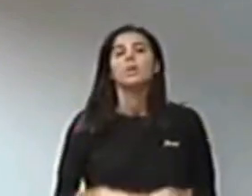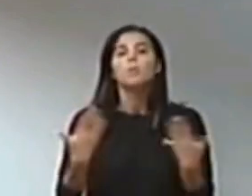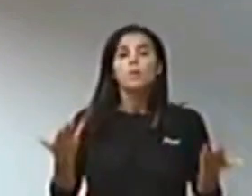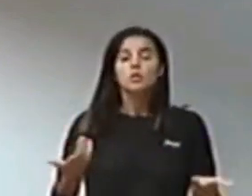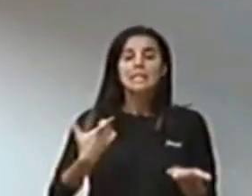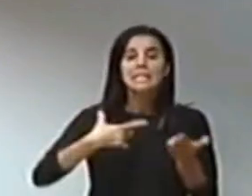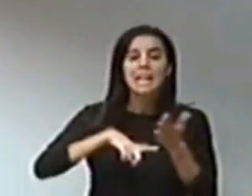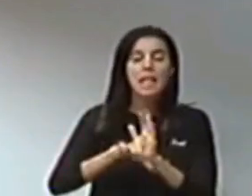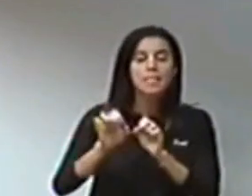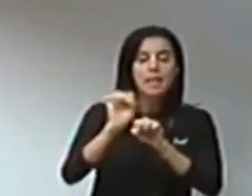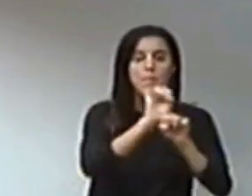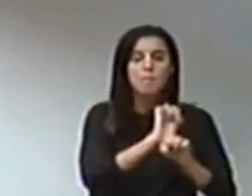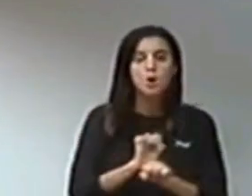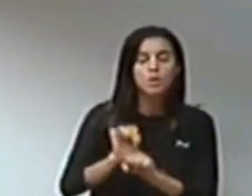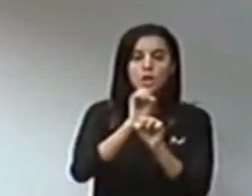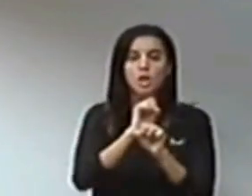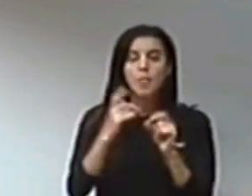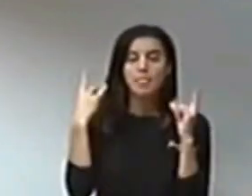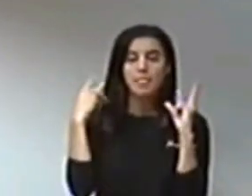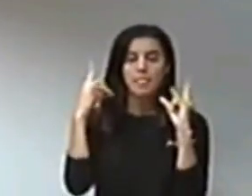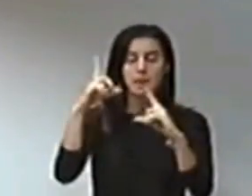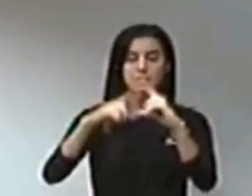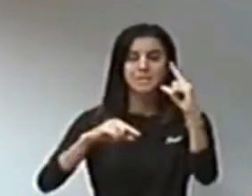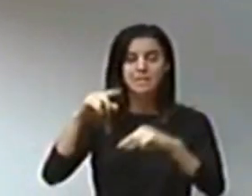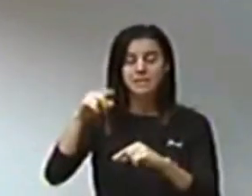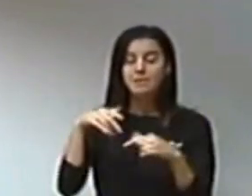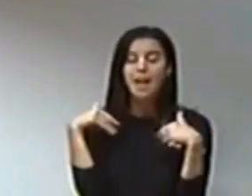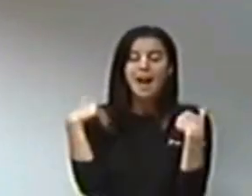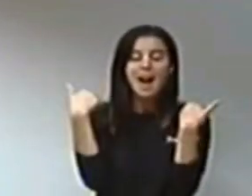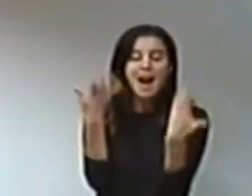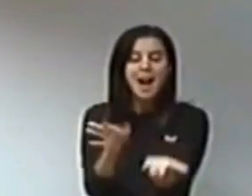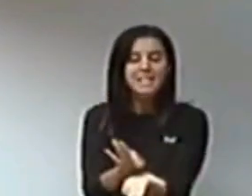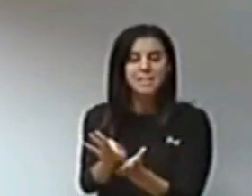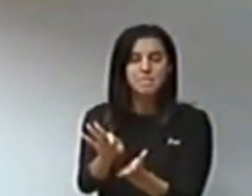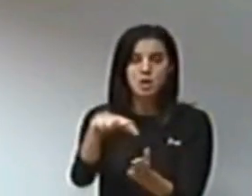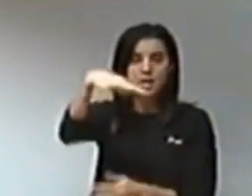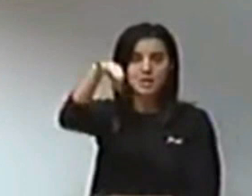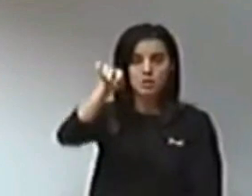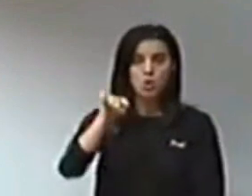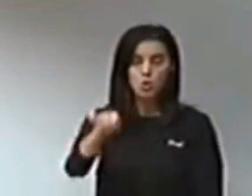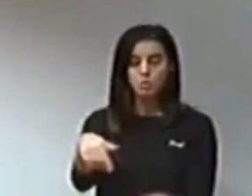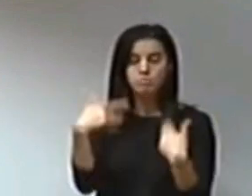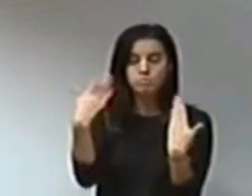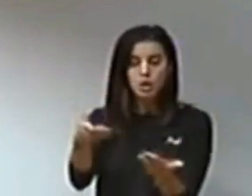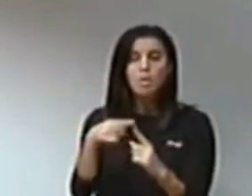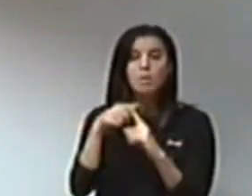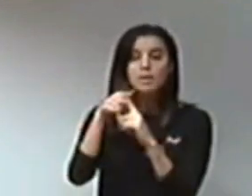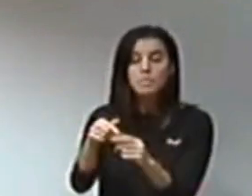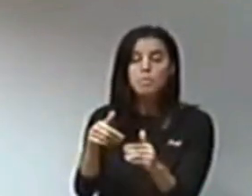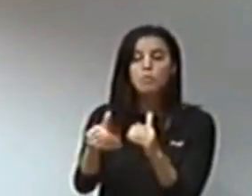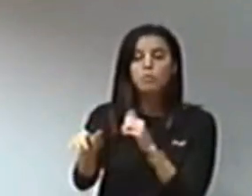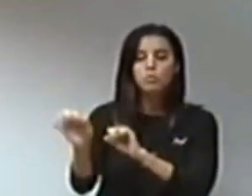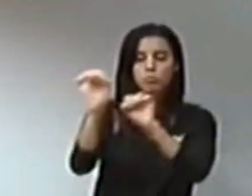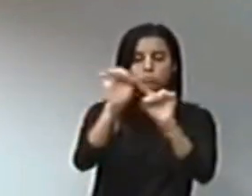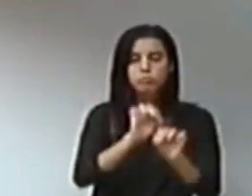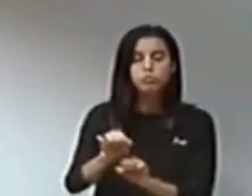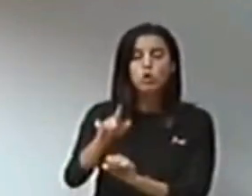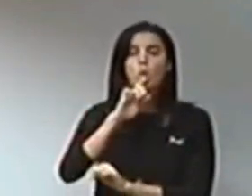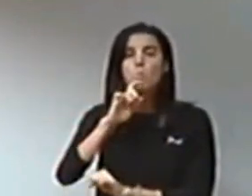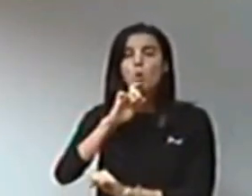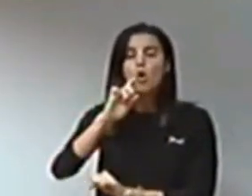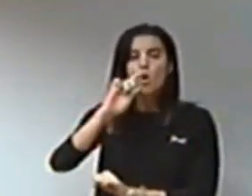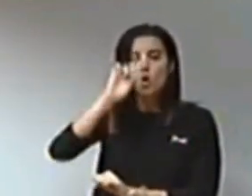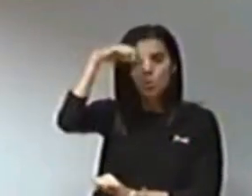está al servicio de este bien único. Lo pone en valor y garantiza su futuro como conjunto cultural,